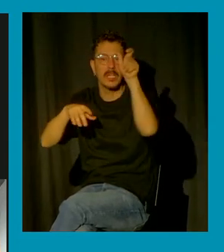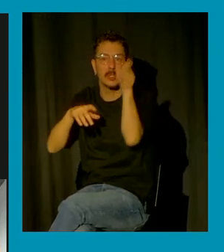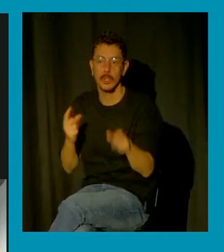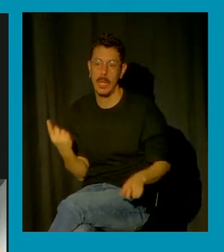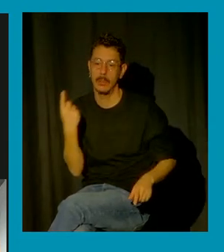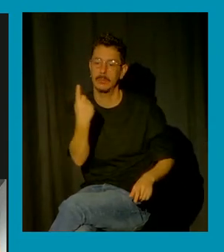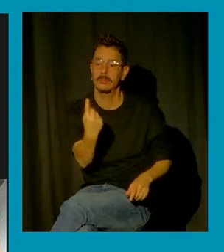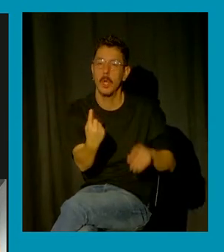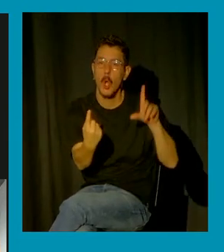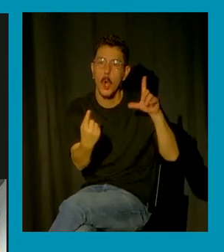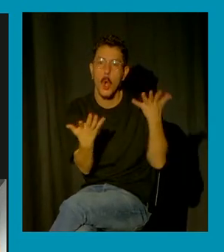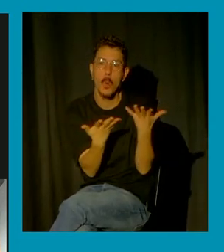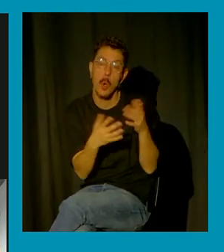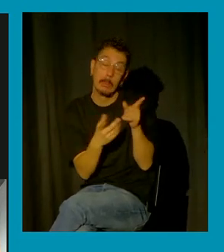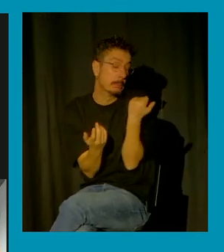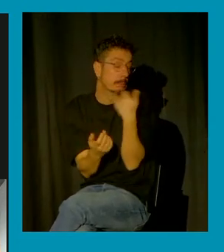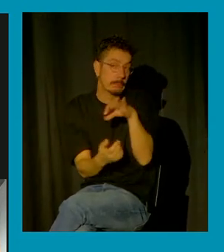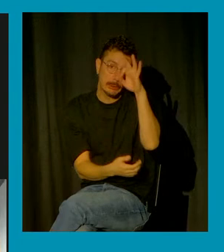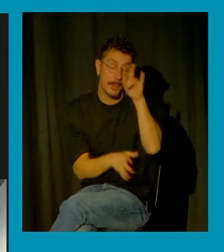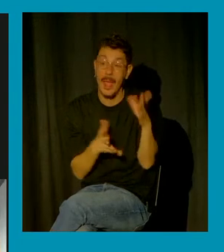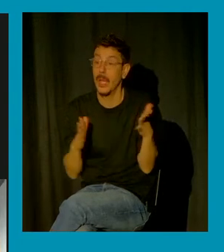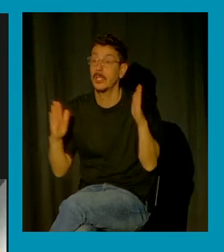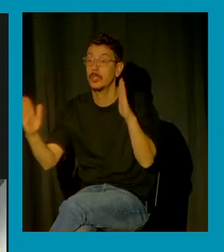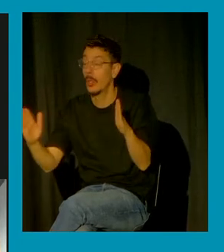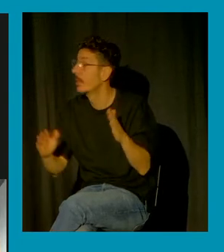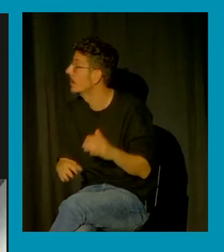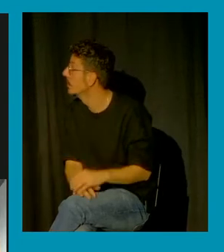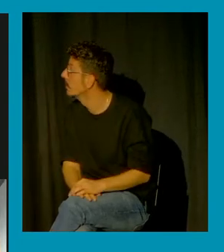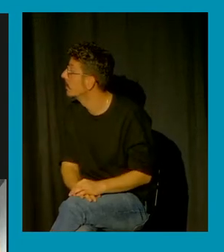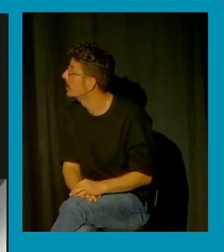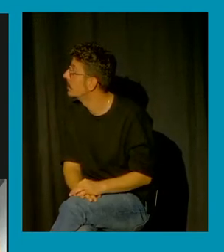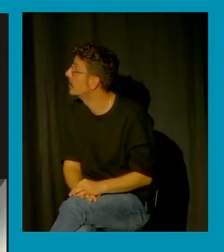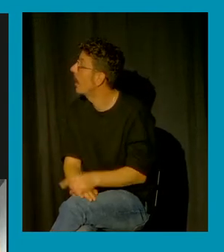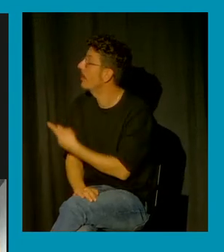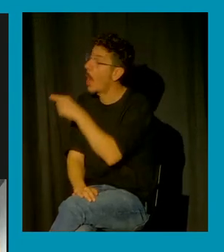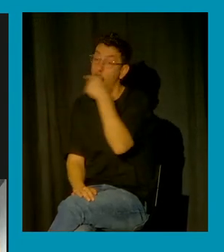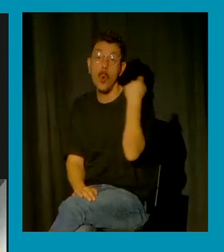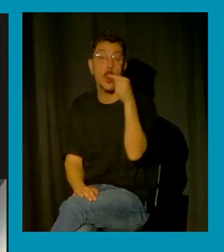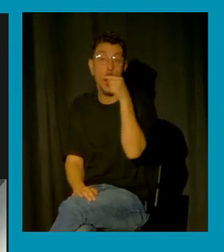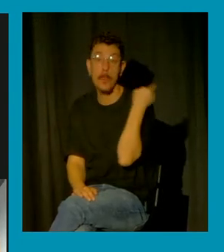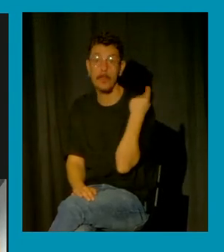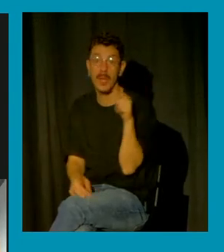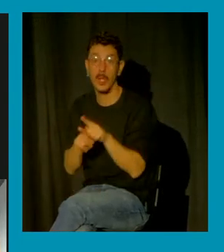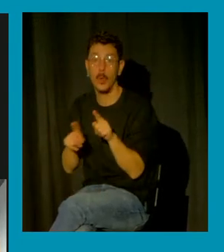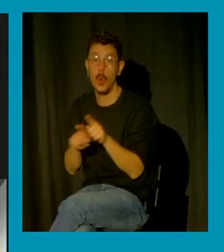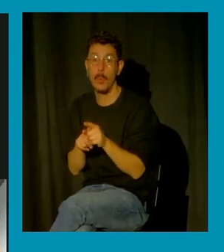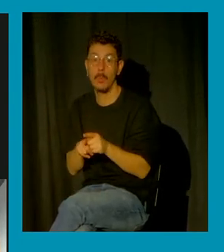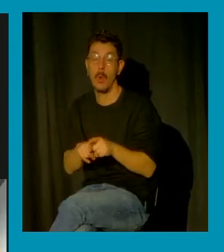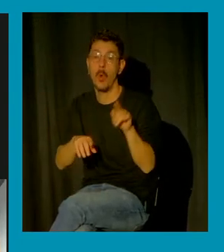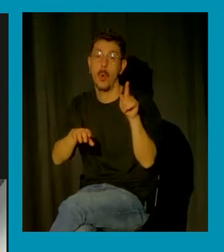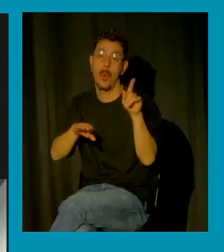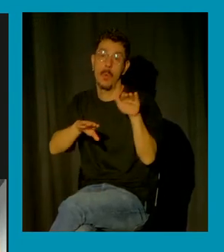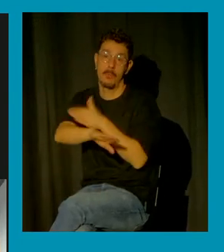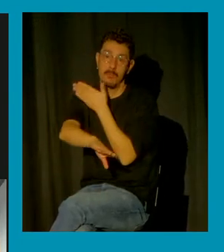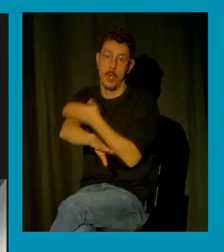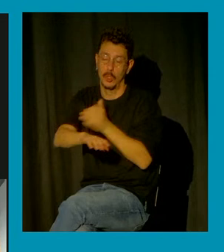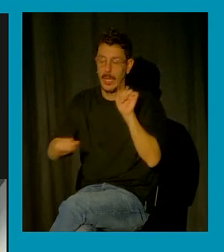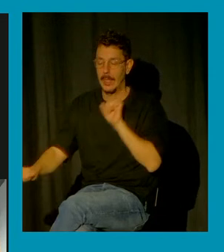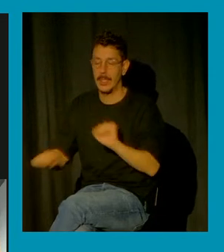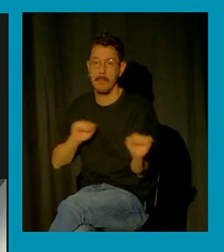este hombre estuvo el suficiente tiempo quieto limpiándose la bota en esta fuente como para que la cámara le retratase